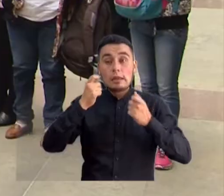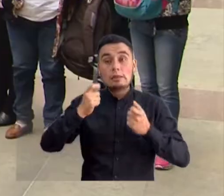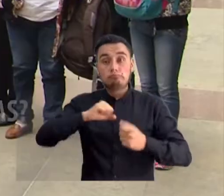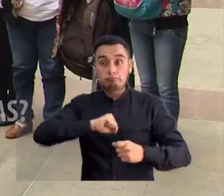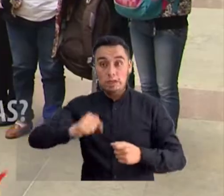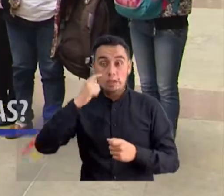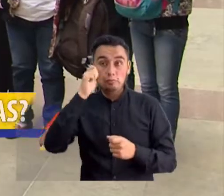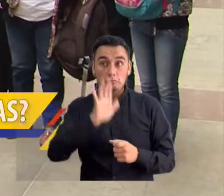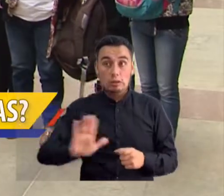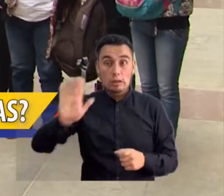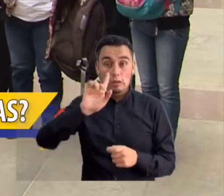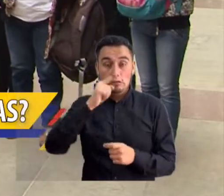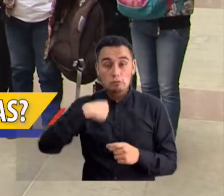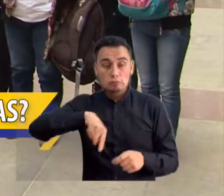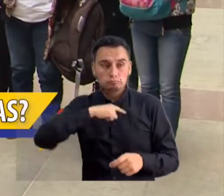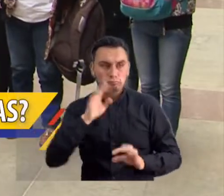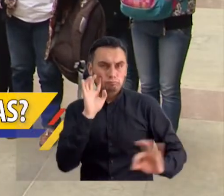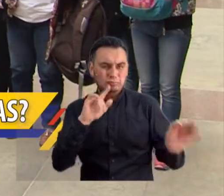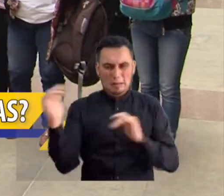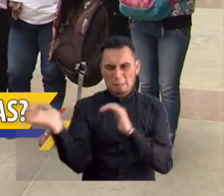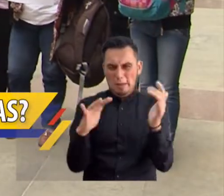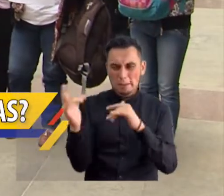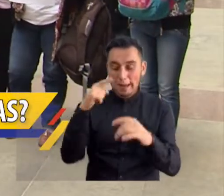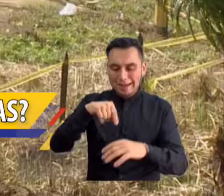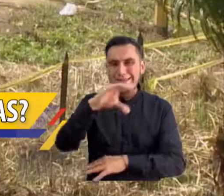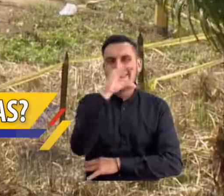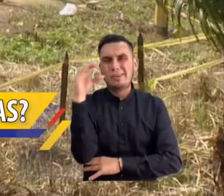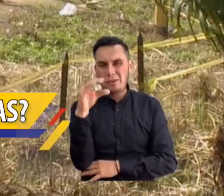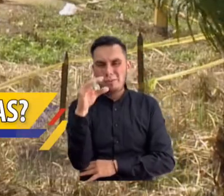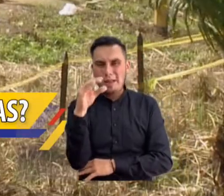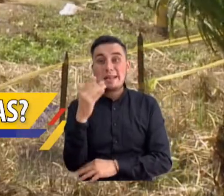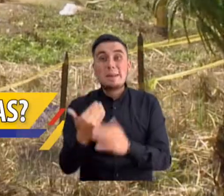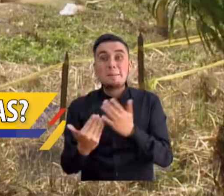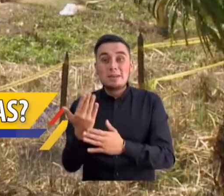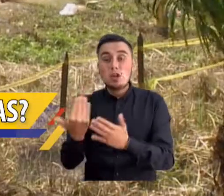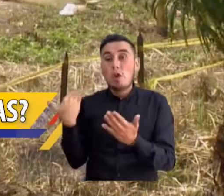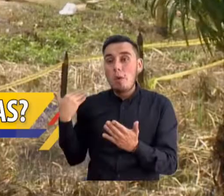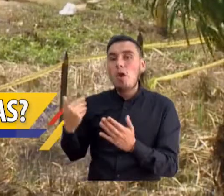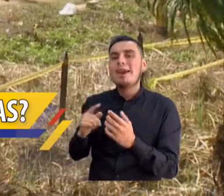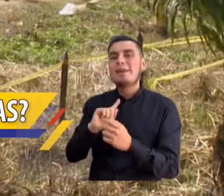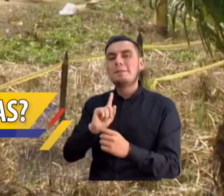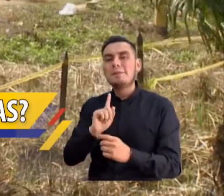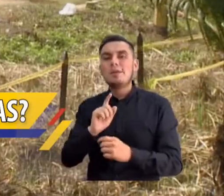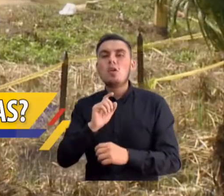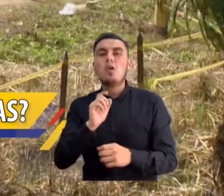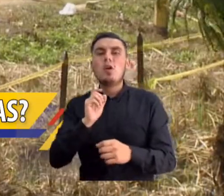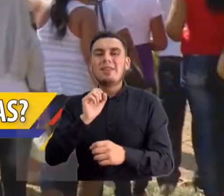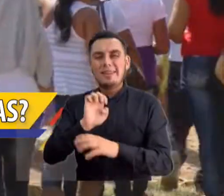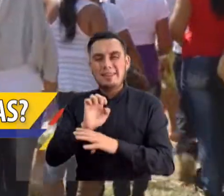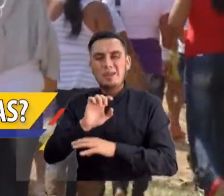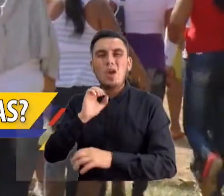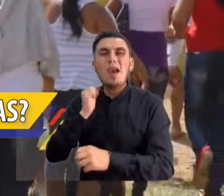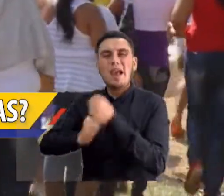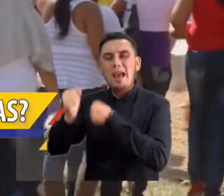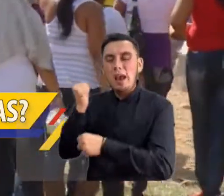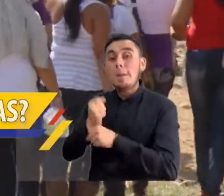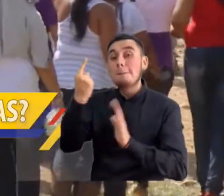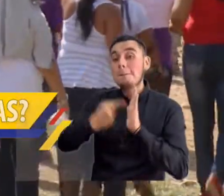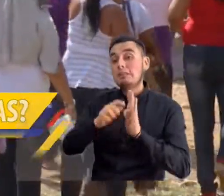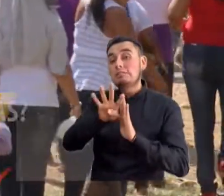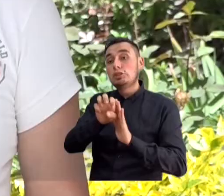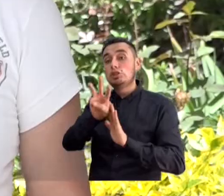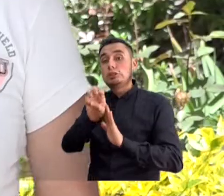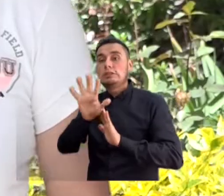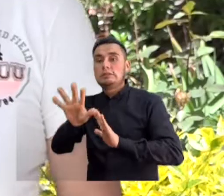humanitario ocurridas con ocasión del conflicto armado en Colombia a partir del 1 de enero de 1985.